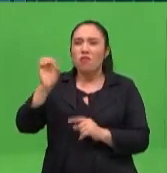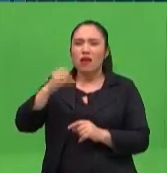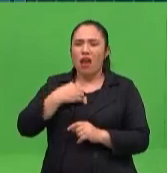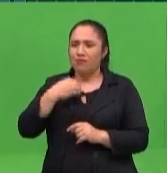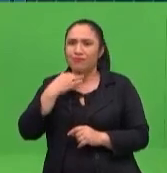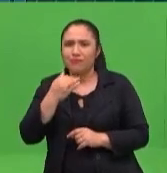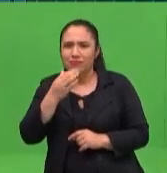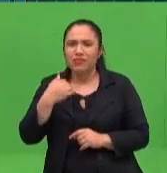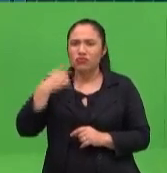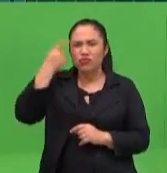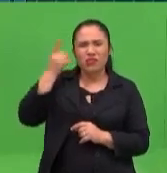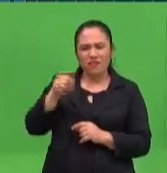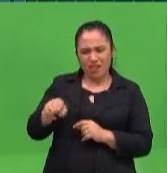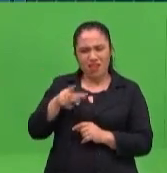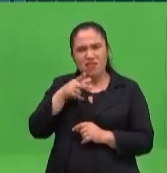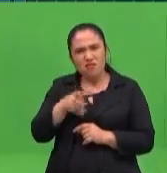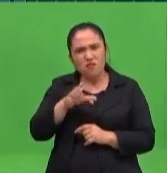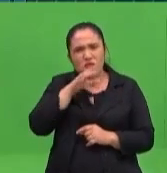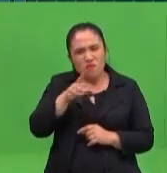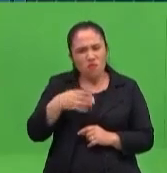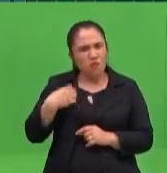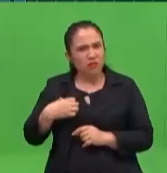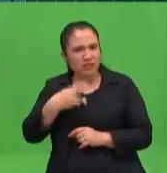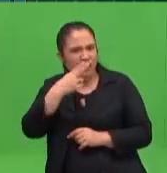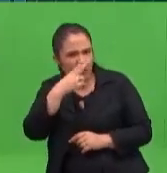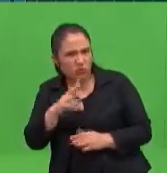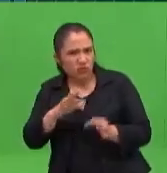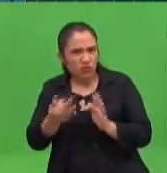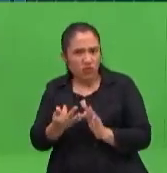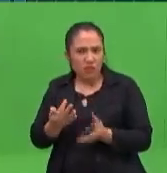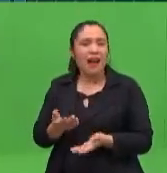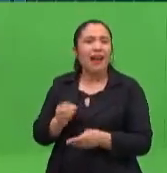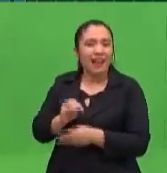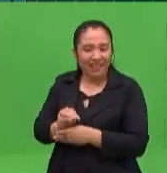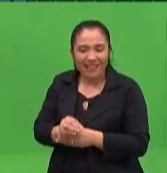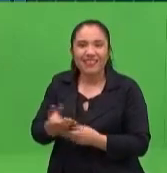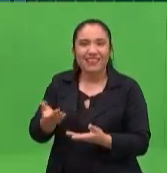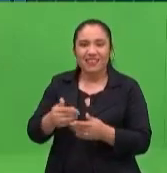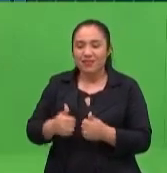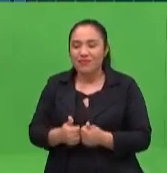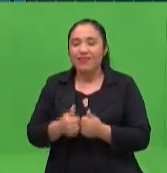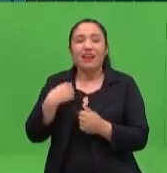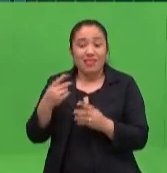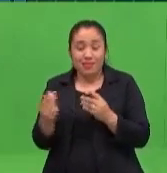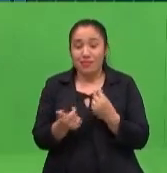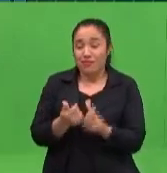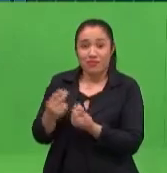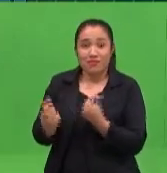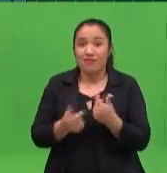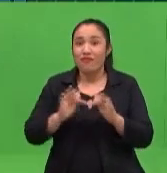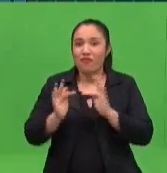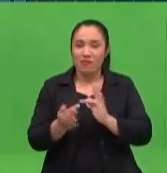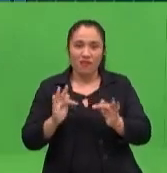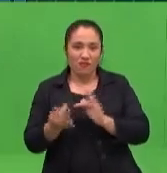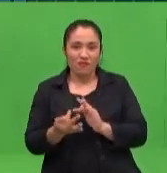gustaba la manzana a mi hijo, o que va descubriendo con su hijo en este tiempo, ¿verdad?, cosas que le